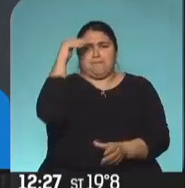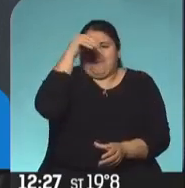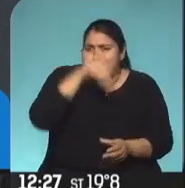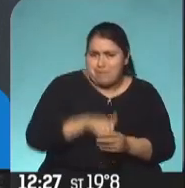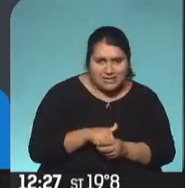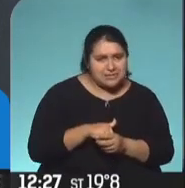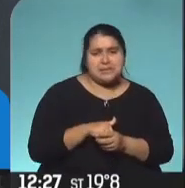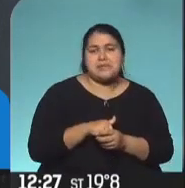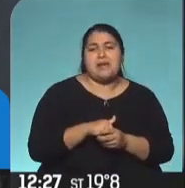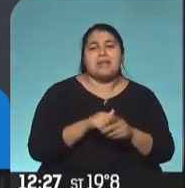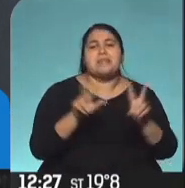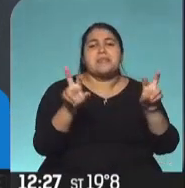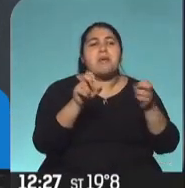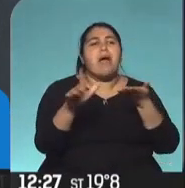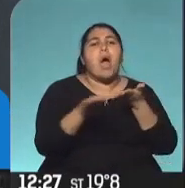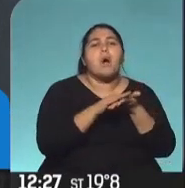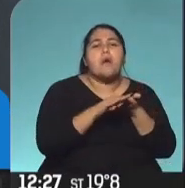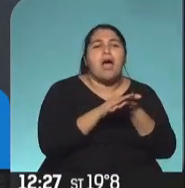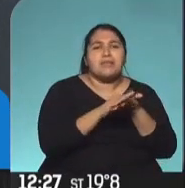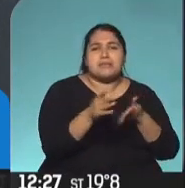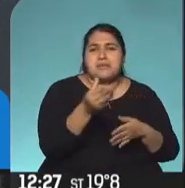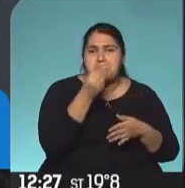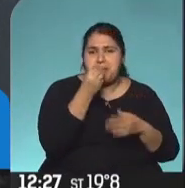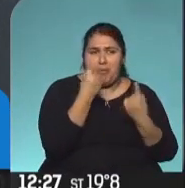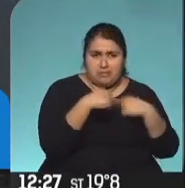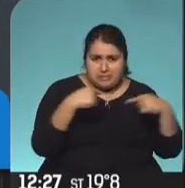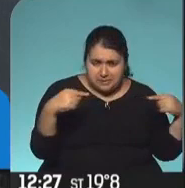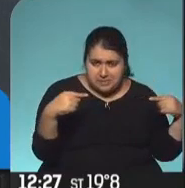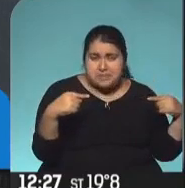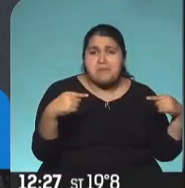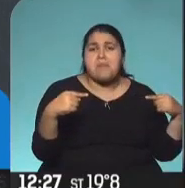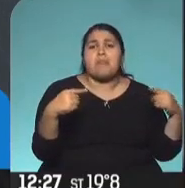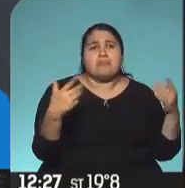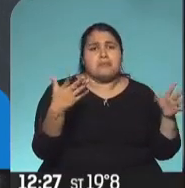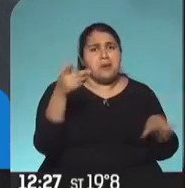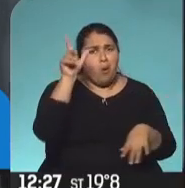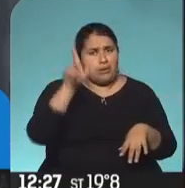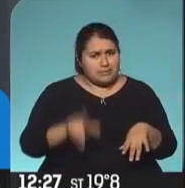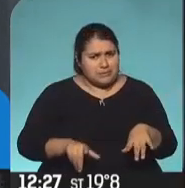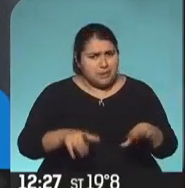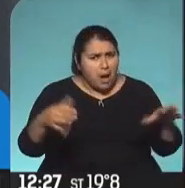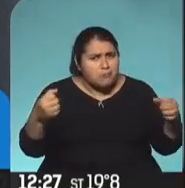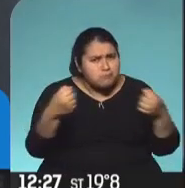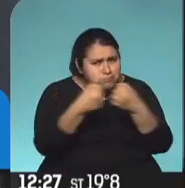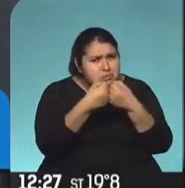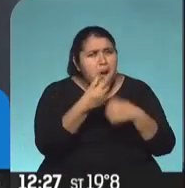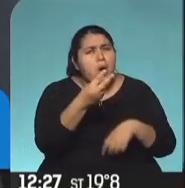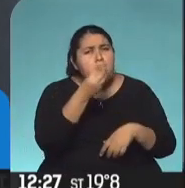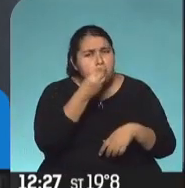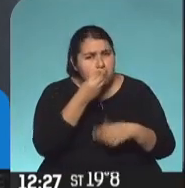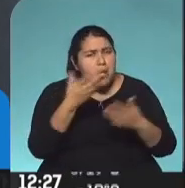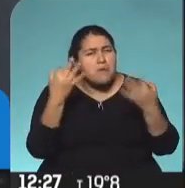lo que se denomina la canasta básica alimentaria y ver si realmente una persona puede alimentarse y bien,